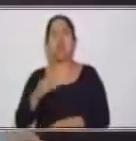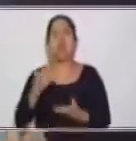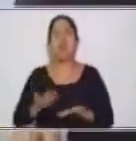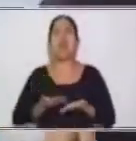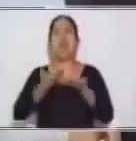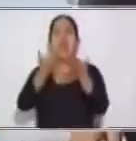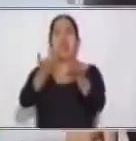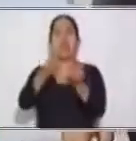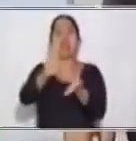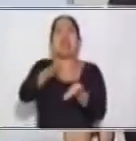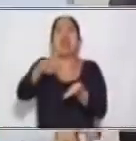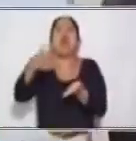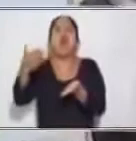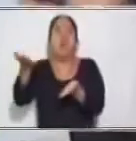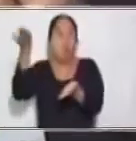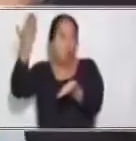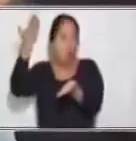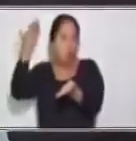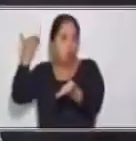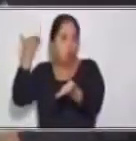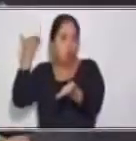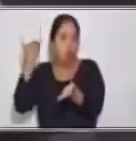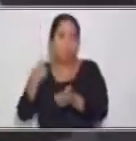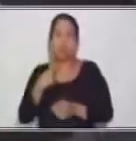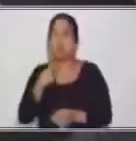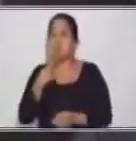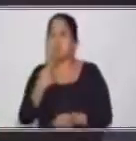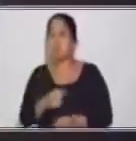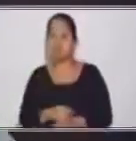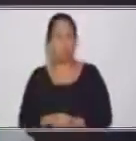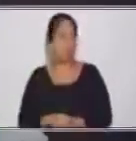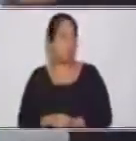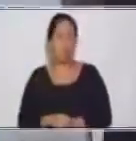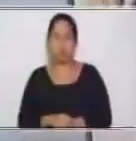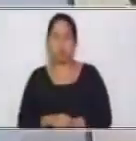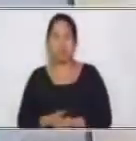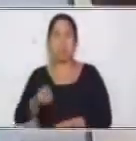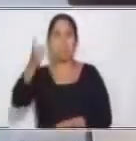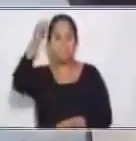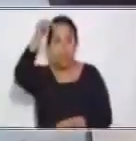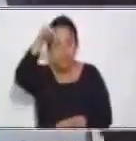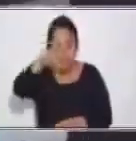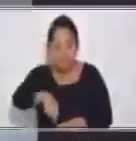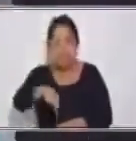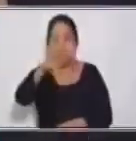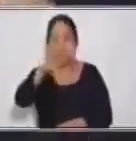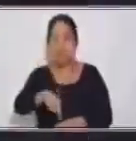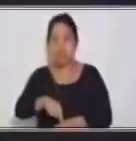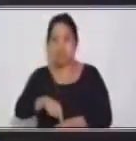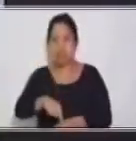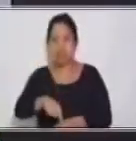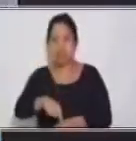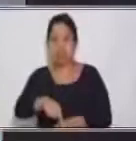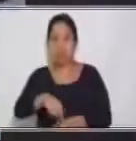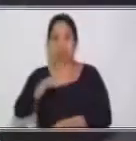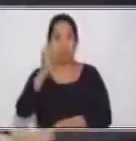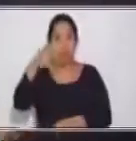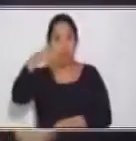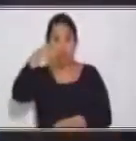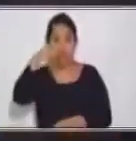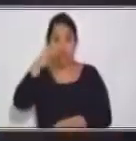Porque mencionamos muy claramente al principio que es en presente. Y entregó, pasado.